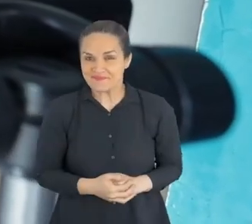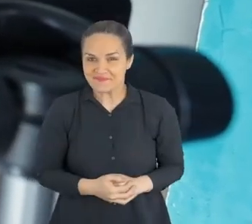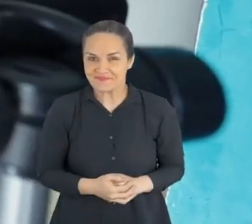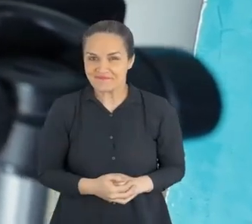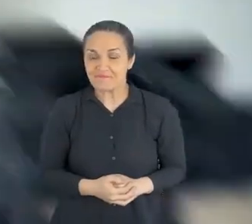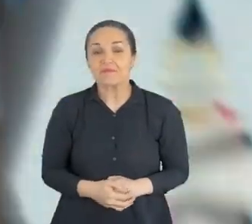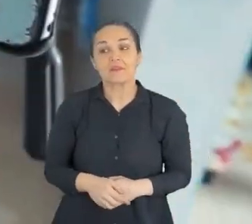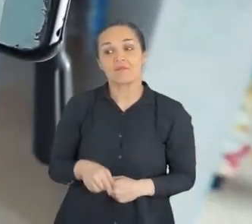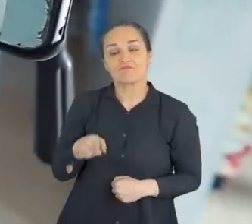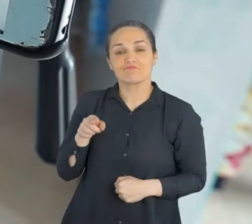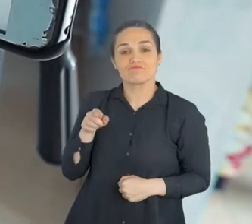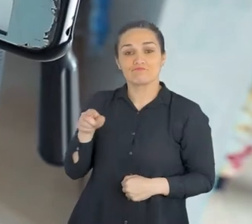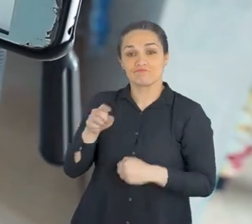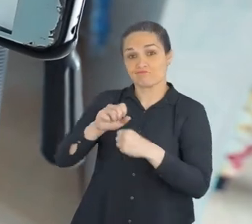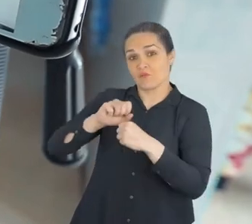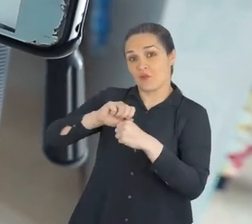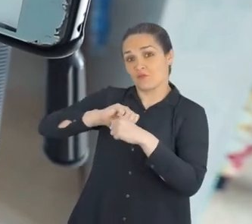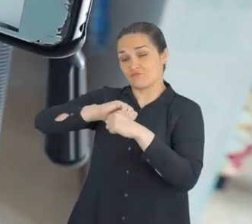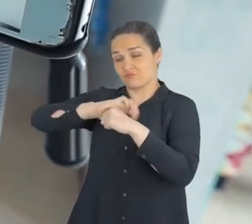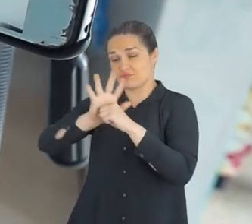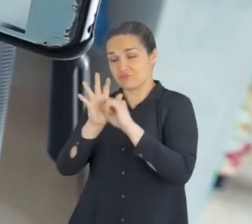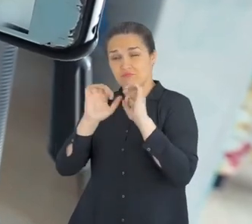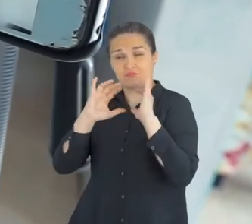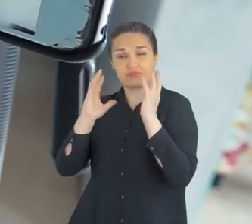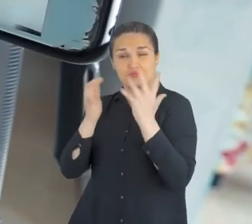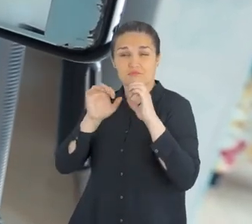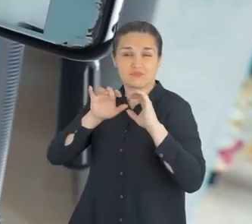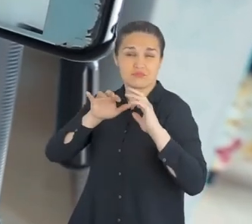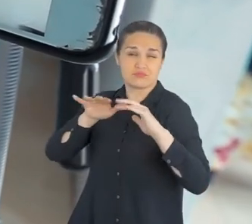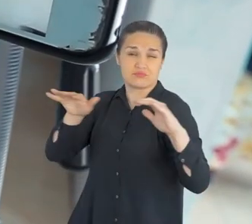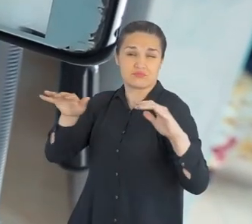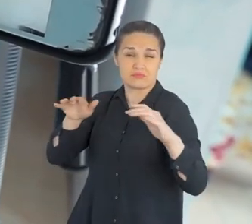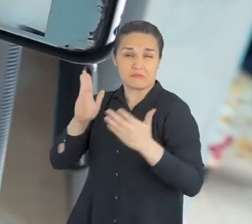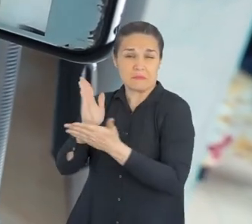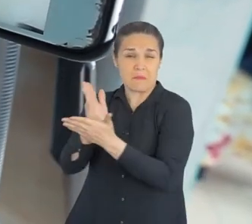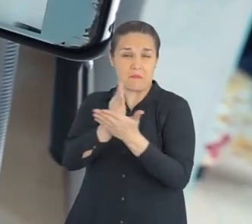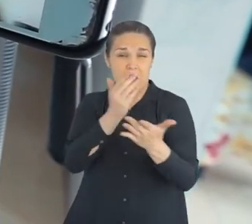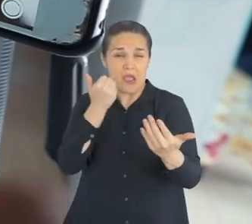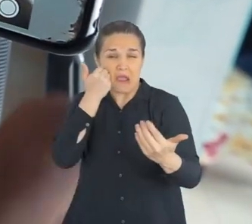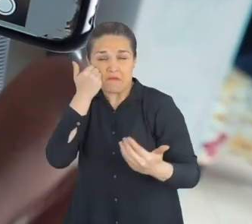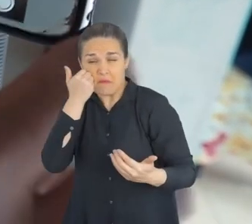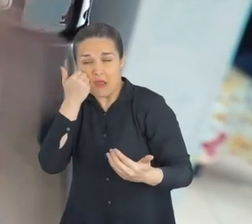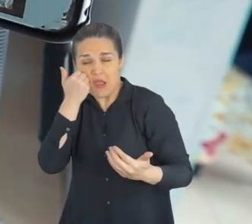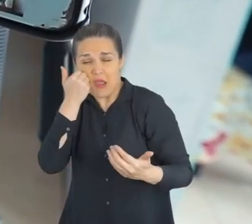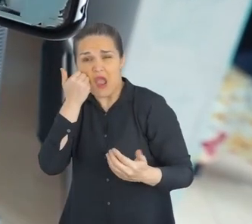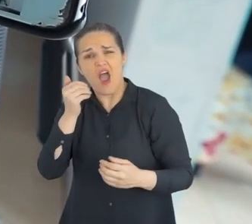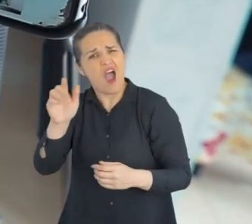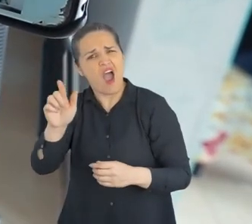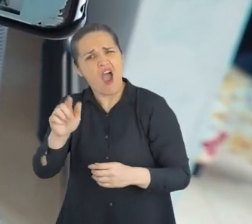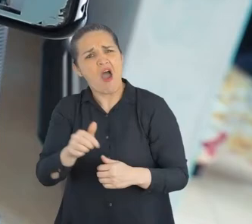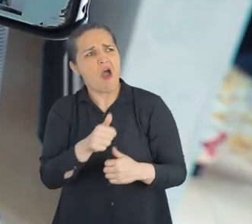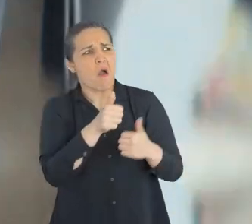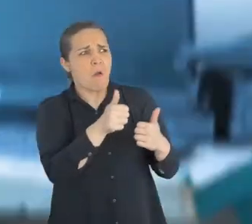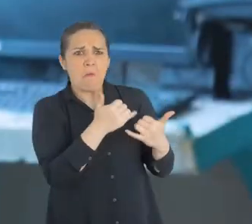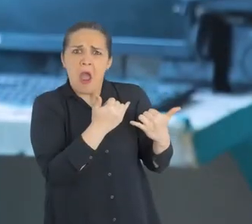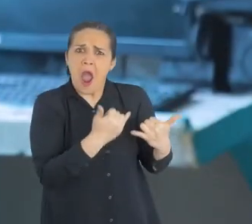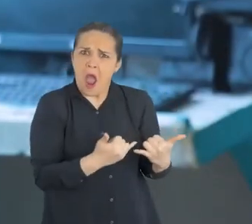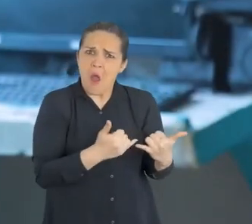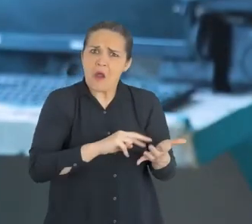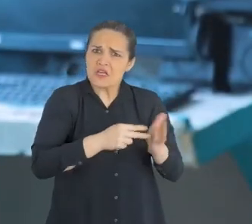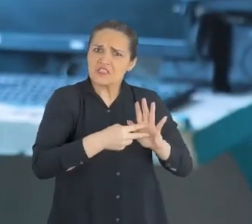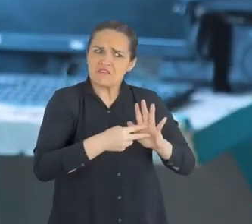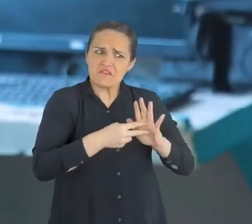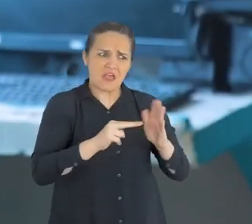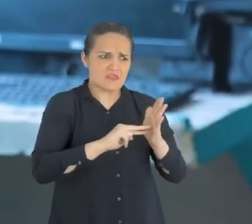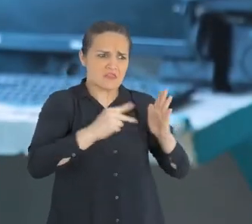La pandemia pues en esto de las redes sociales pues fue como el empuje que me faltaba como para ser un poco más constante y